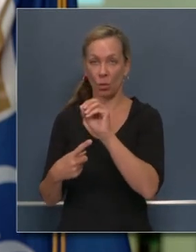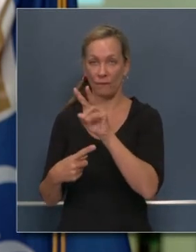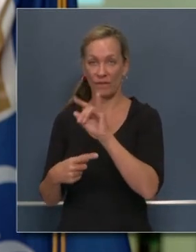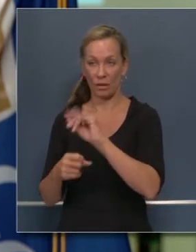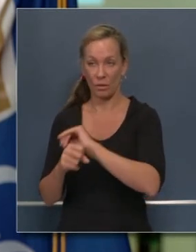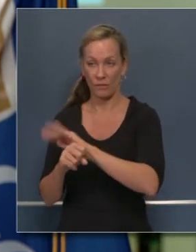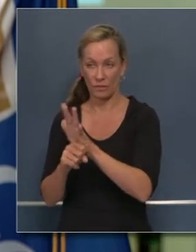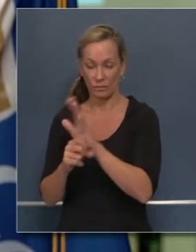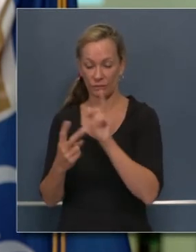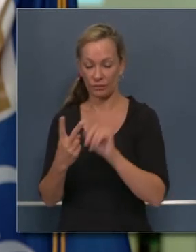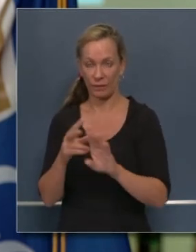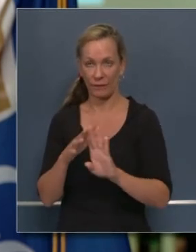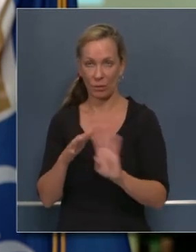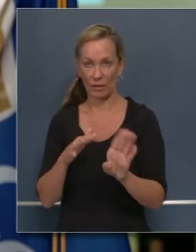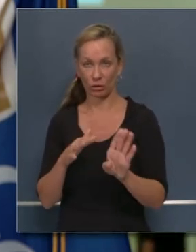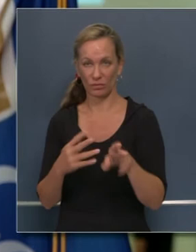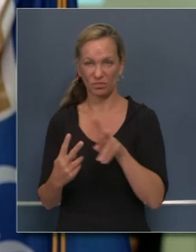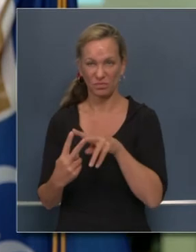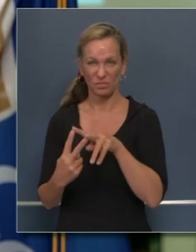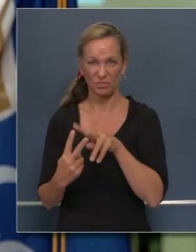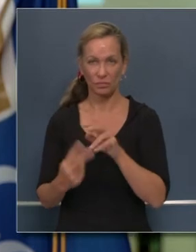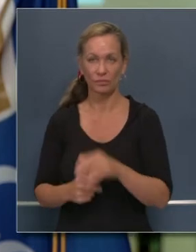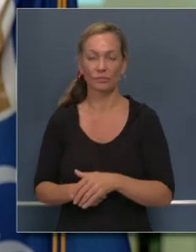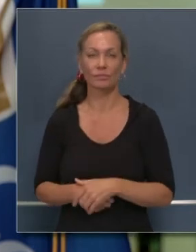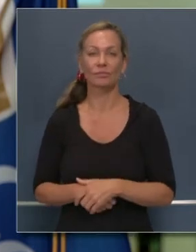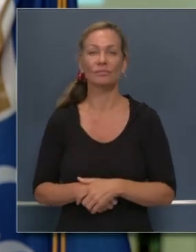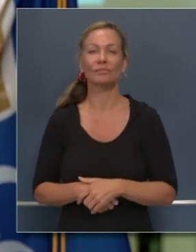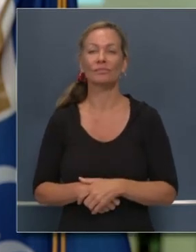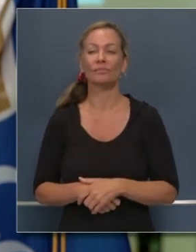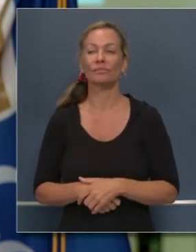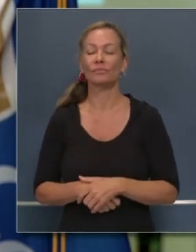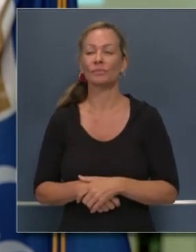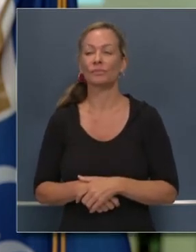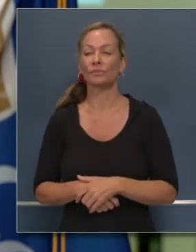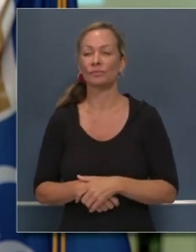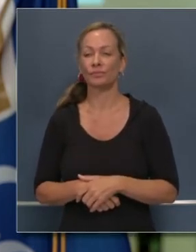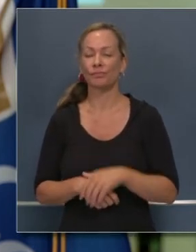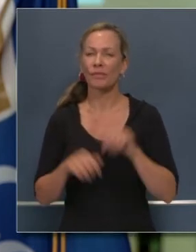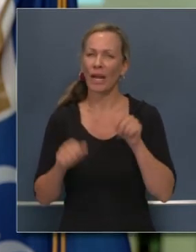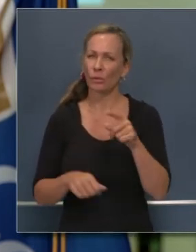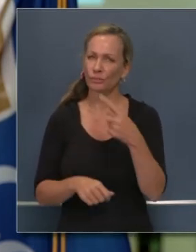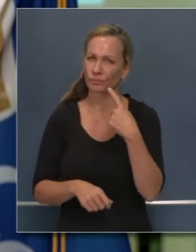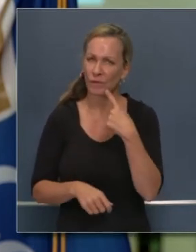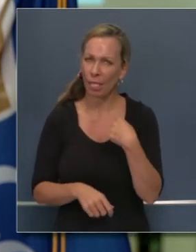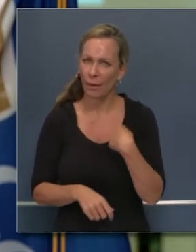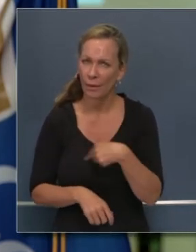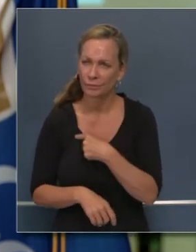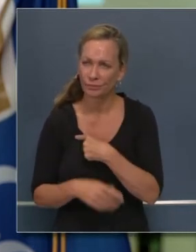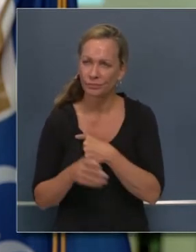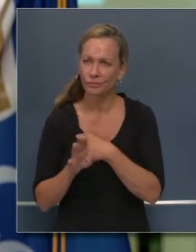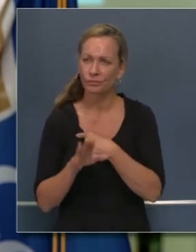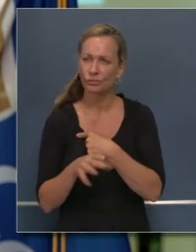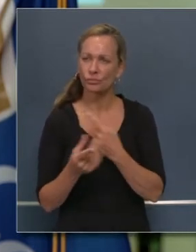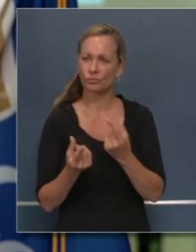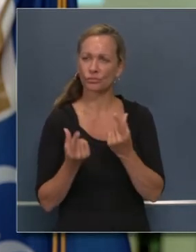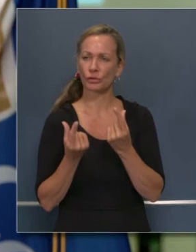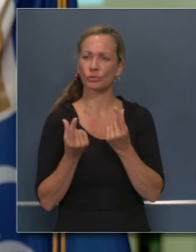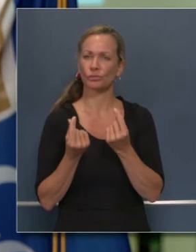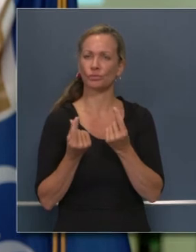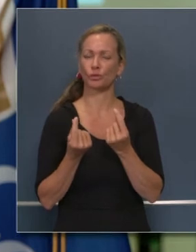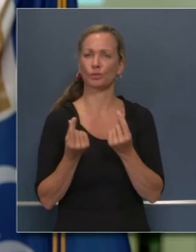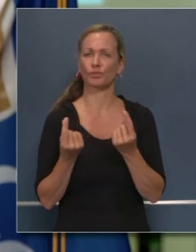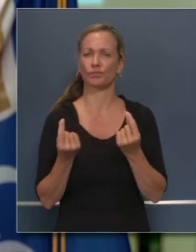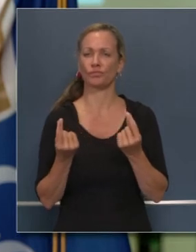y la evacuación de las personas de los incendios. ¿Puede usted darnos una explicación de los pasos que se están tomando